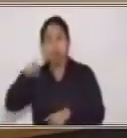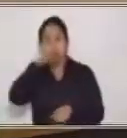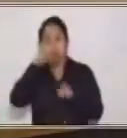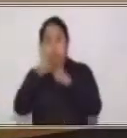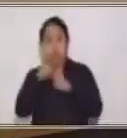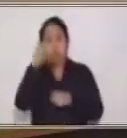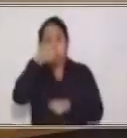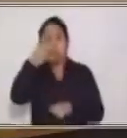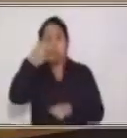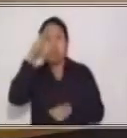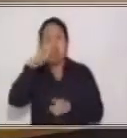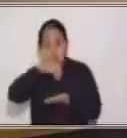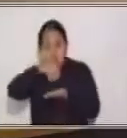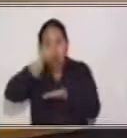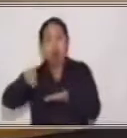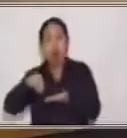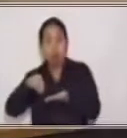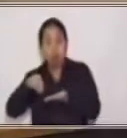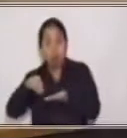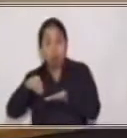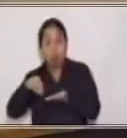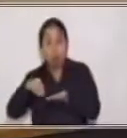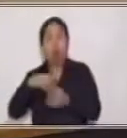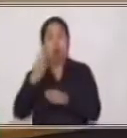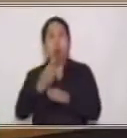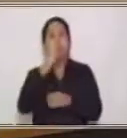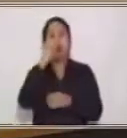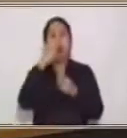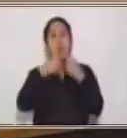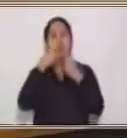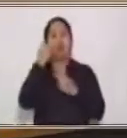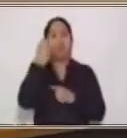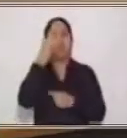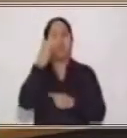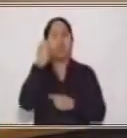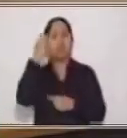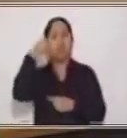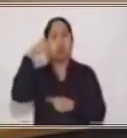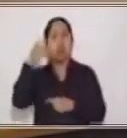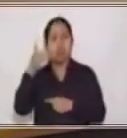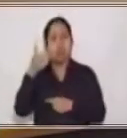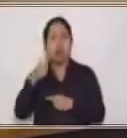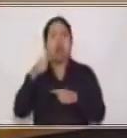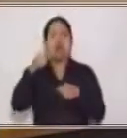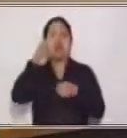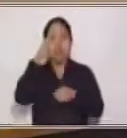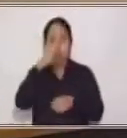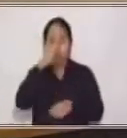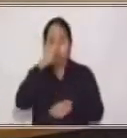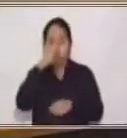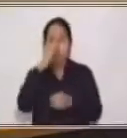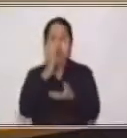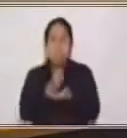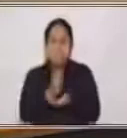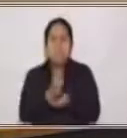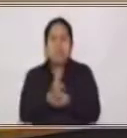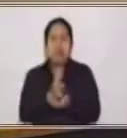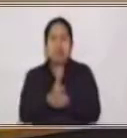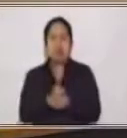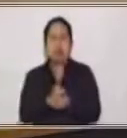para ellos. Utilizaron obsidiana, que es obsidiana, es un tipo de piedra que en algunas regiones del país